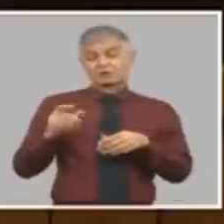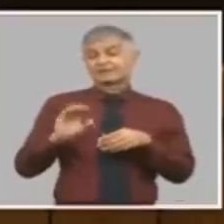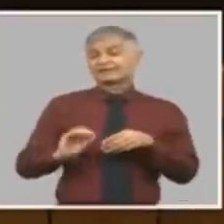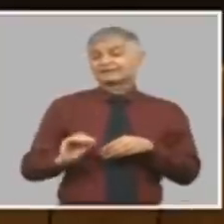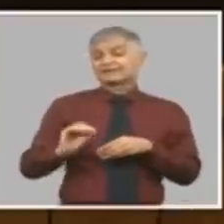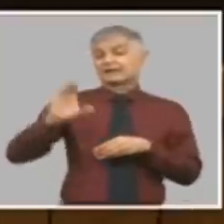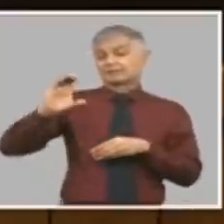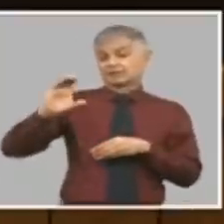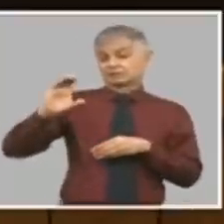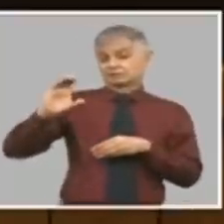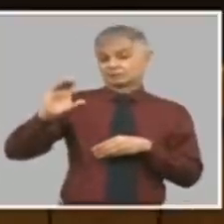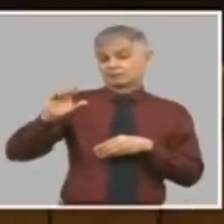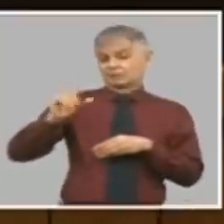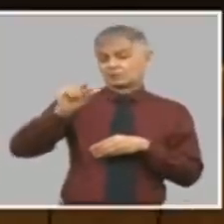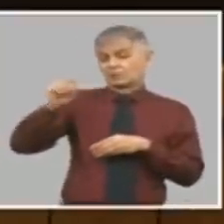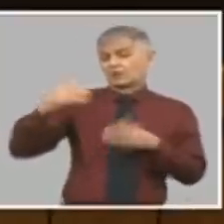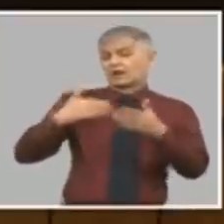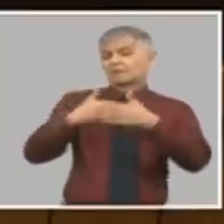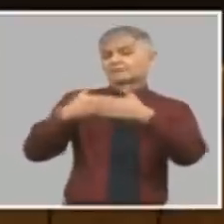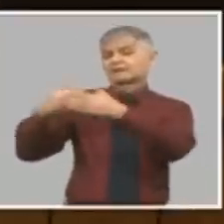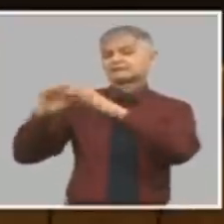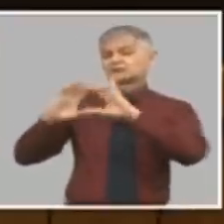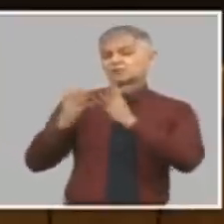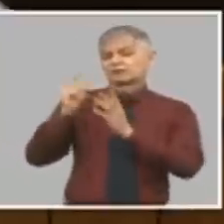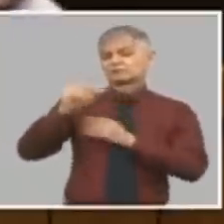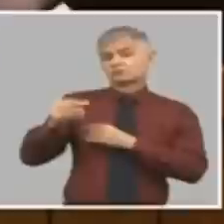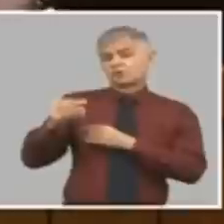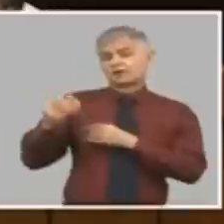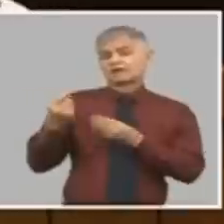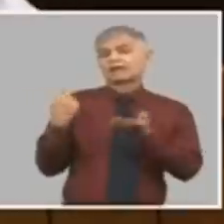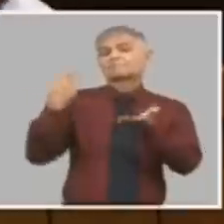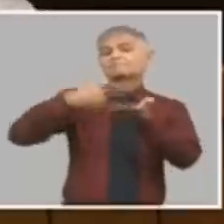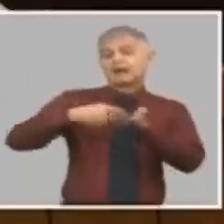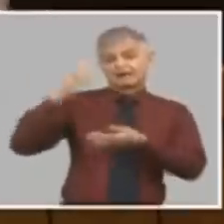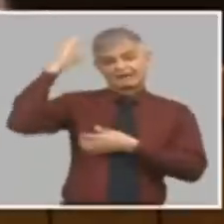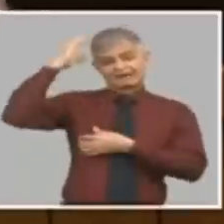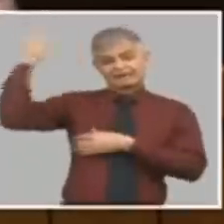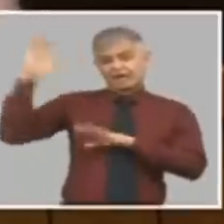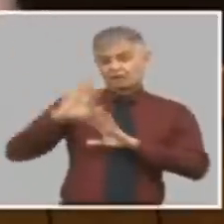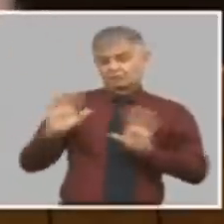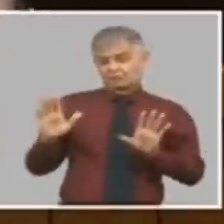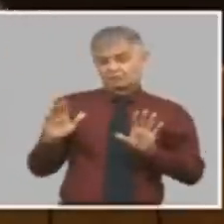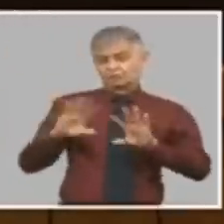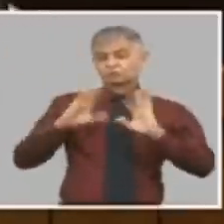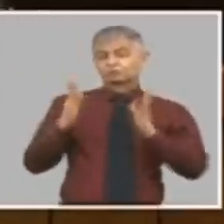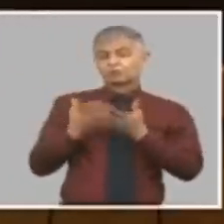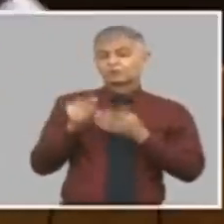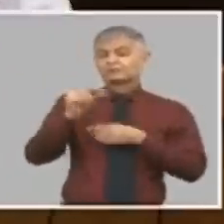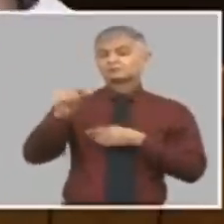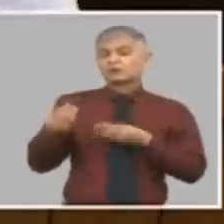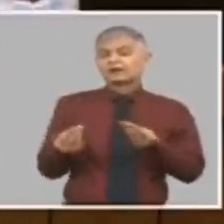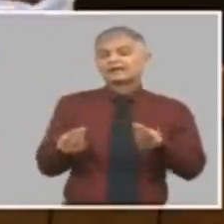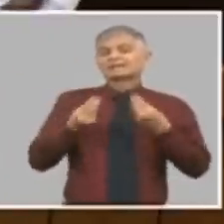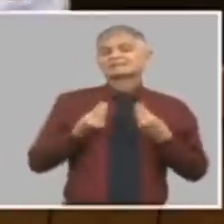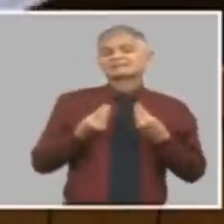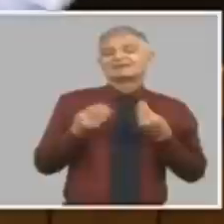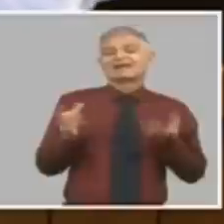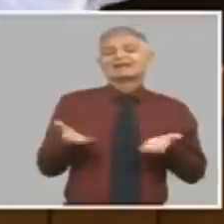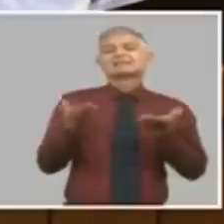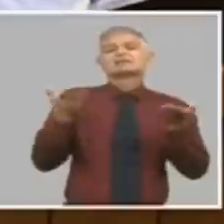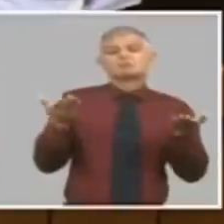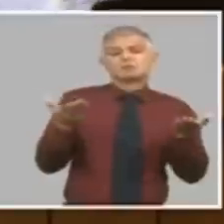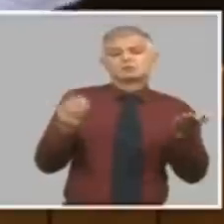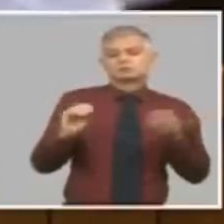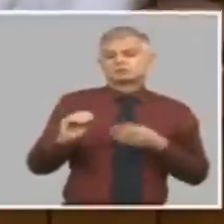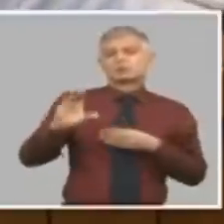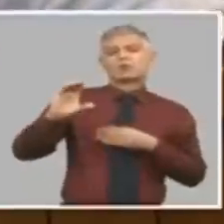salario para el sector presupuestado, todos los que por alguna vía en el sector presupuestado tenían un estímulo, recibieron el incremento de salario y